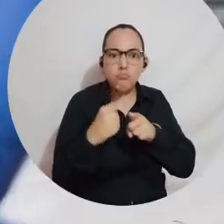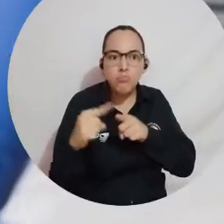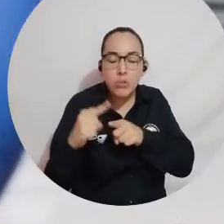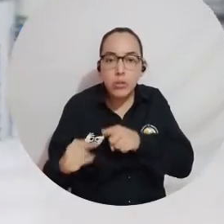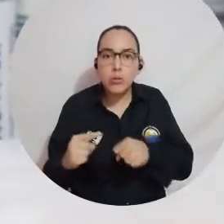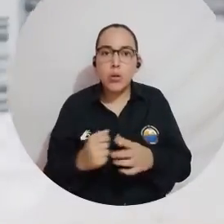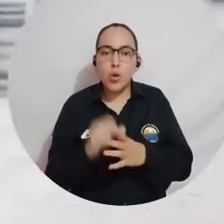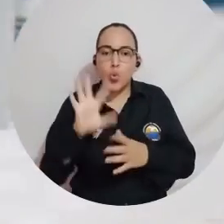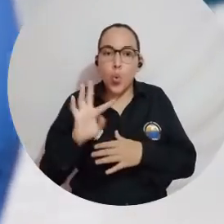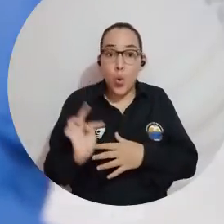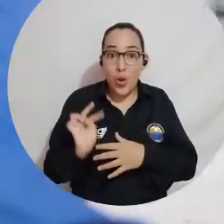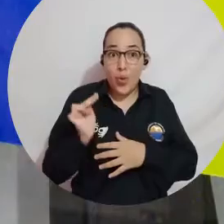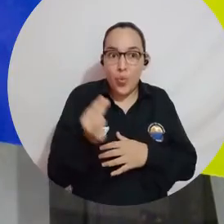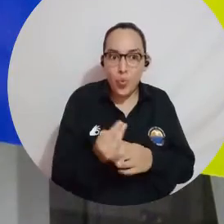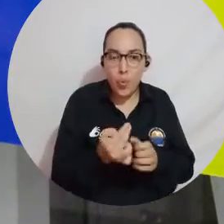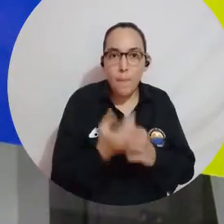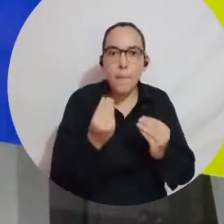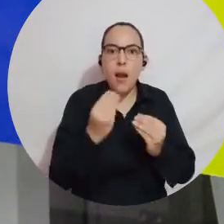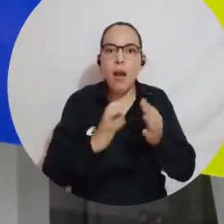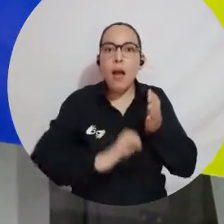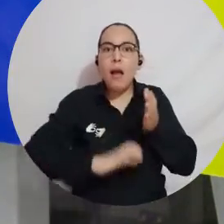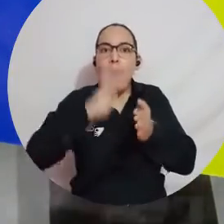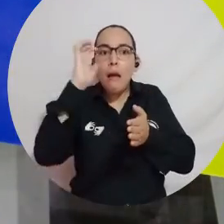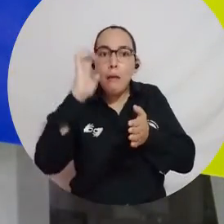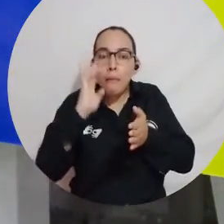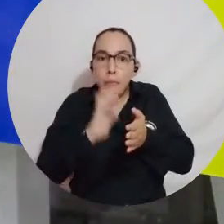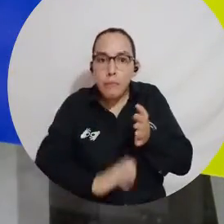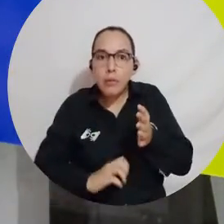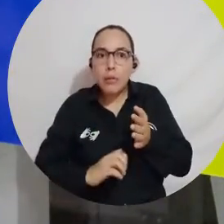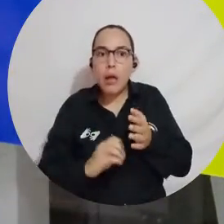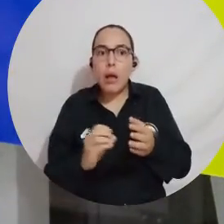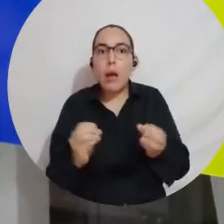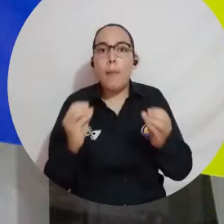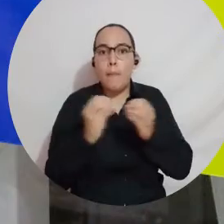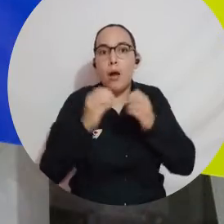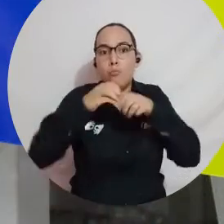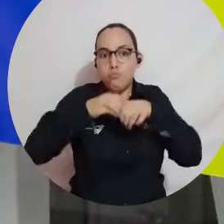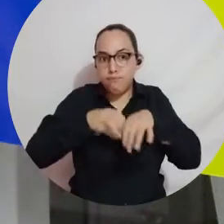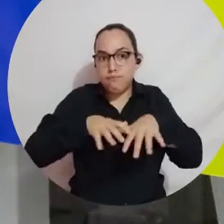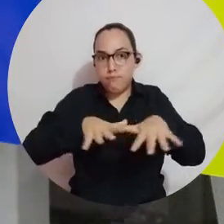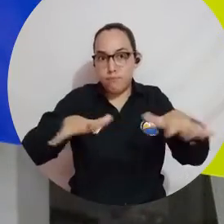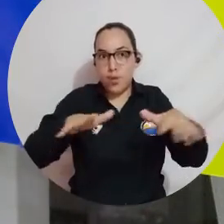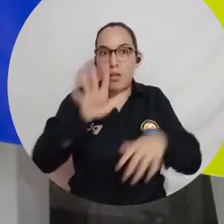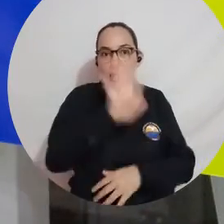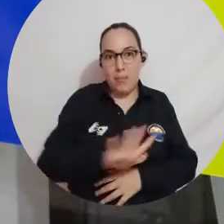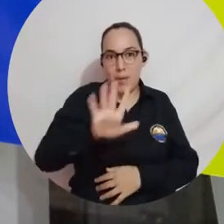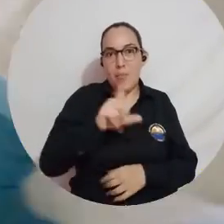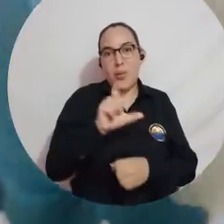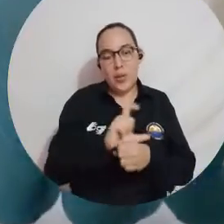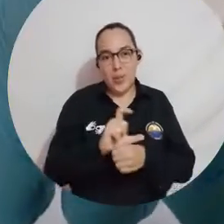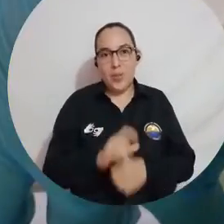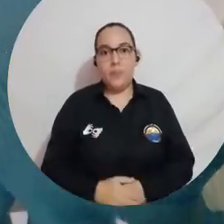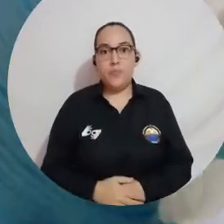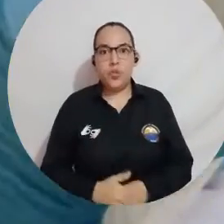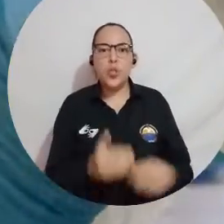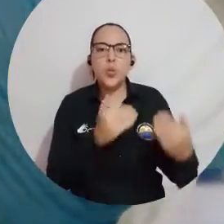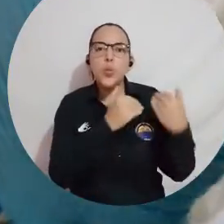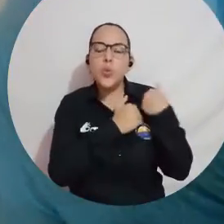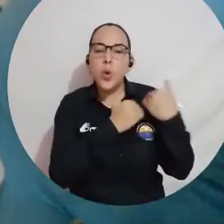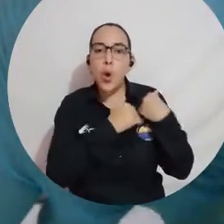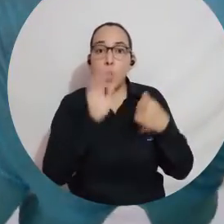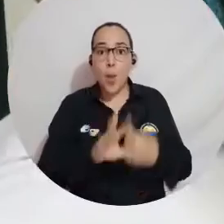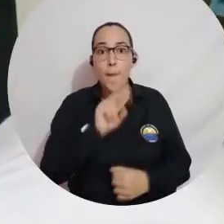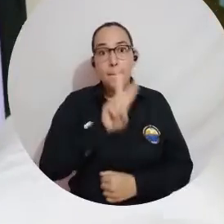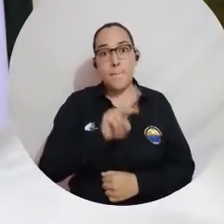de circulación de los virus para evitar que se meten los casos en la ciudad y en el departamento. Los encargados de